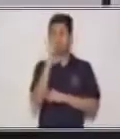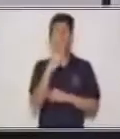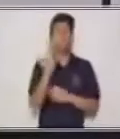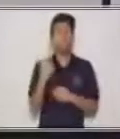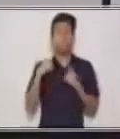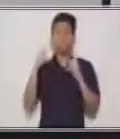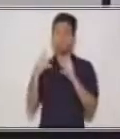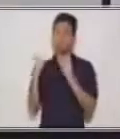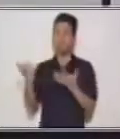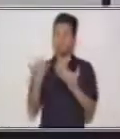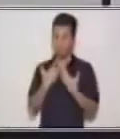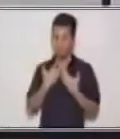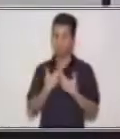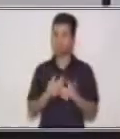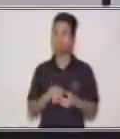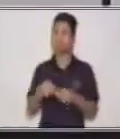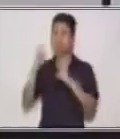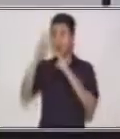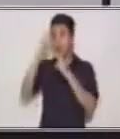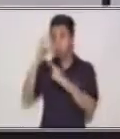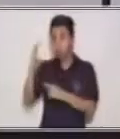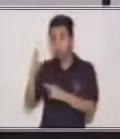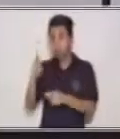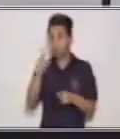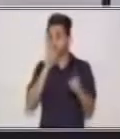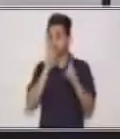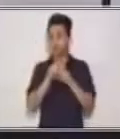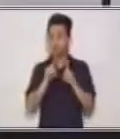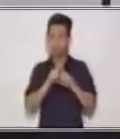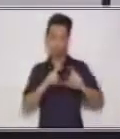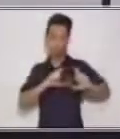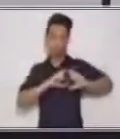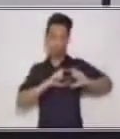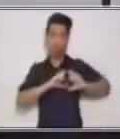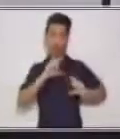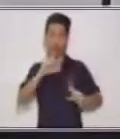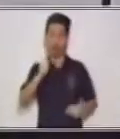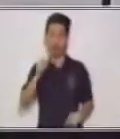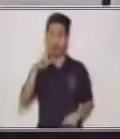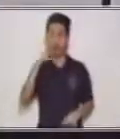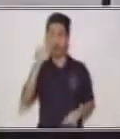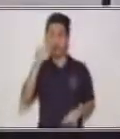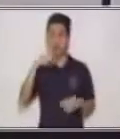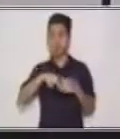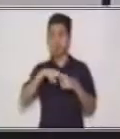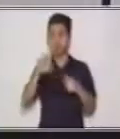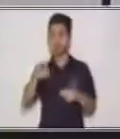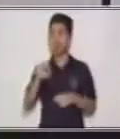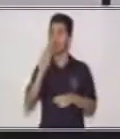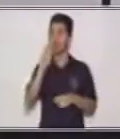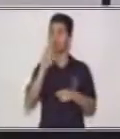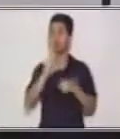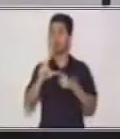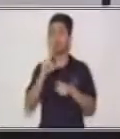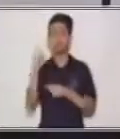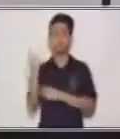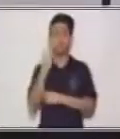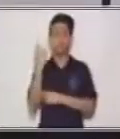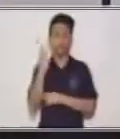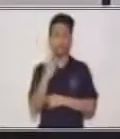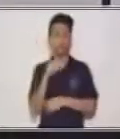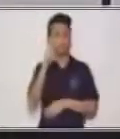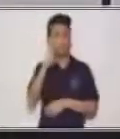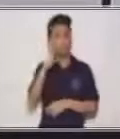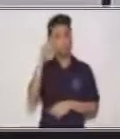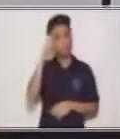cariño son dos cosas muy importantes dentro de la familia. Y algo que no se te debe olvidar es que nadie debe hacerle daño a nadie.